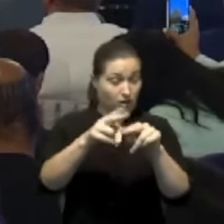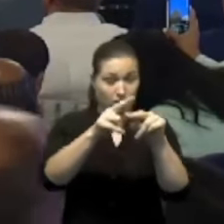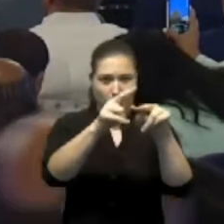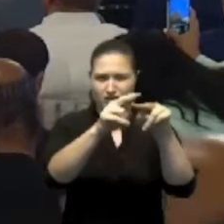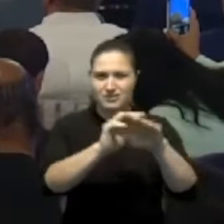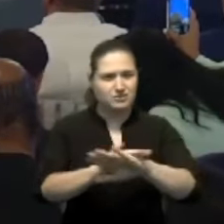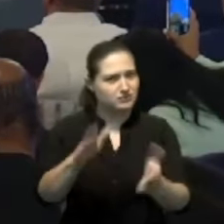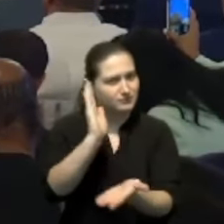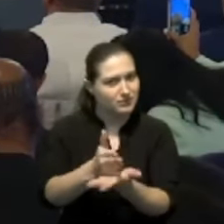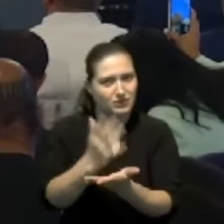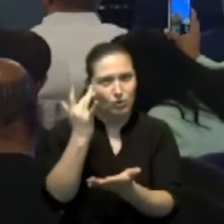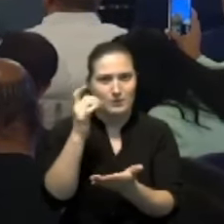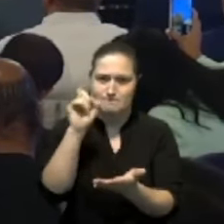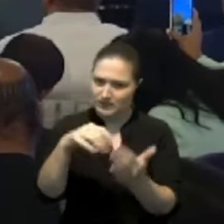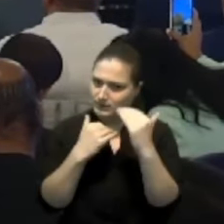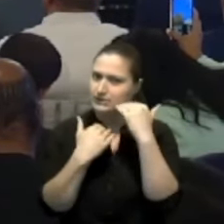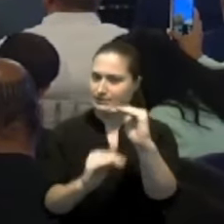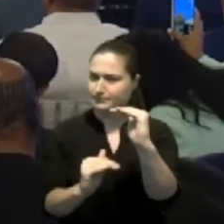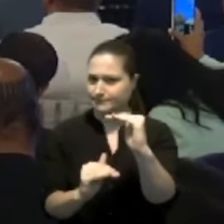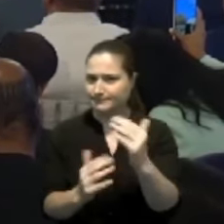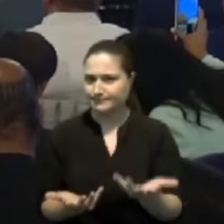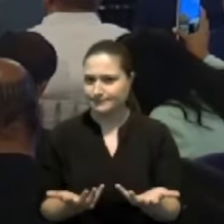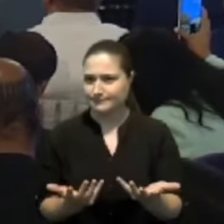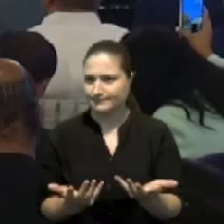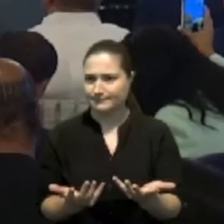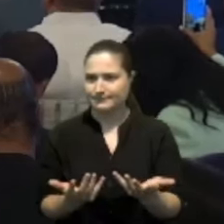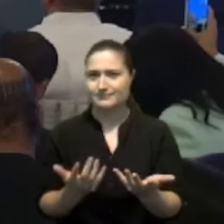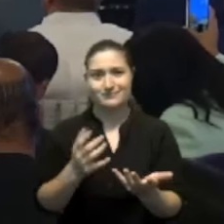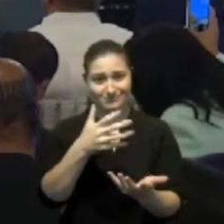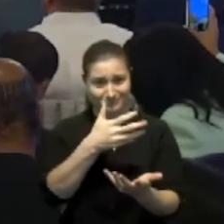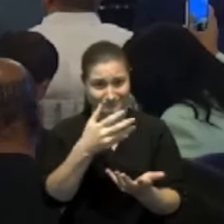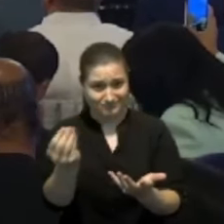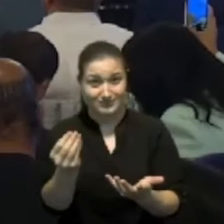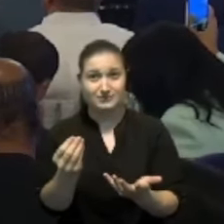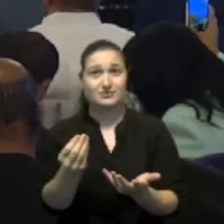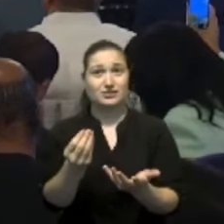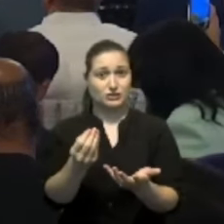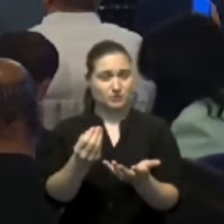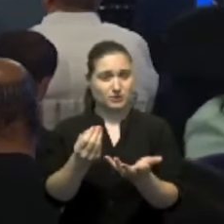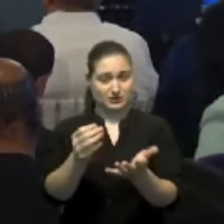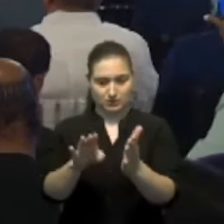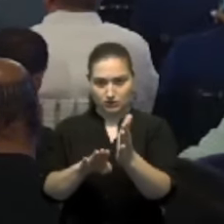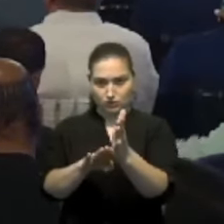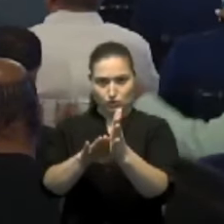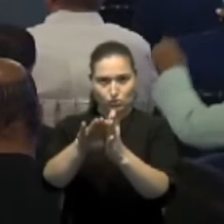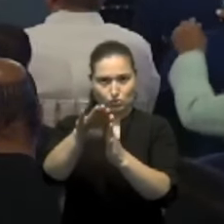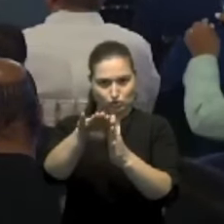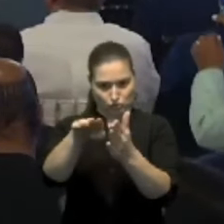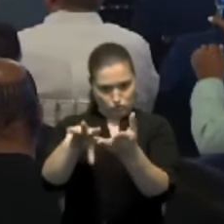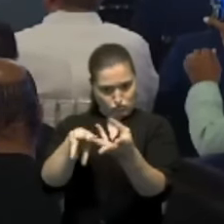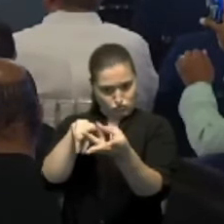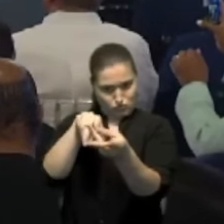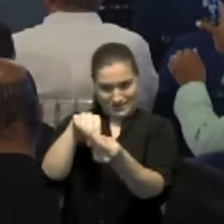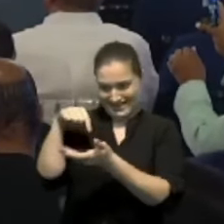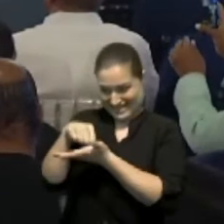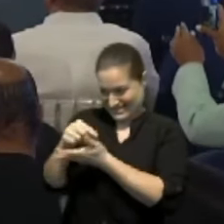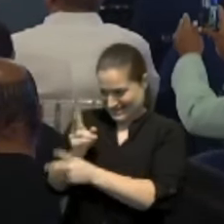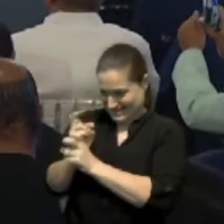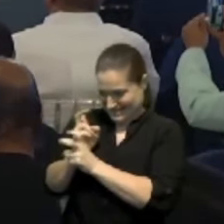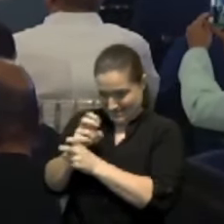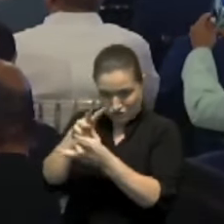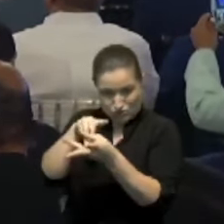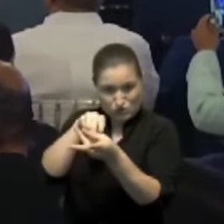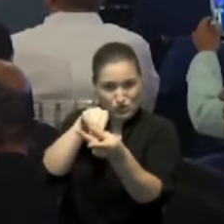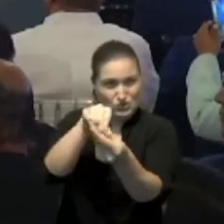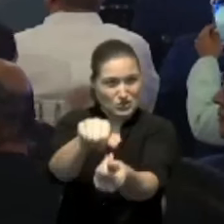tiene un límite. Y segundo, porque financiar el desarrollo exclusivamente con deuda acabaría